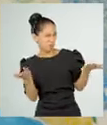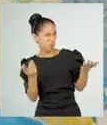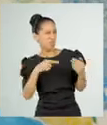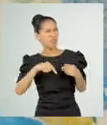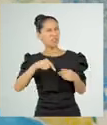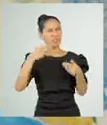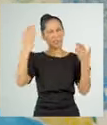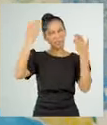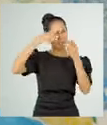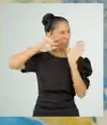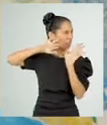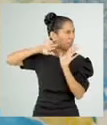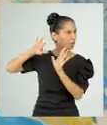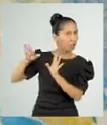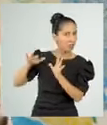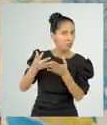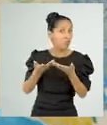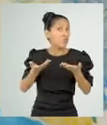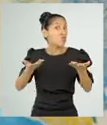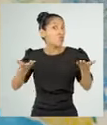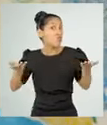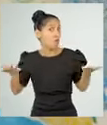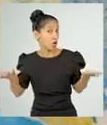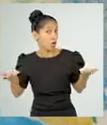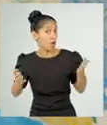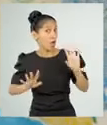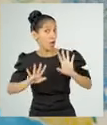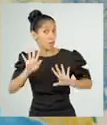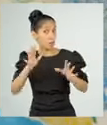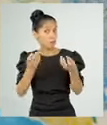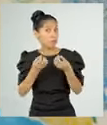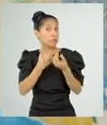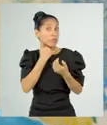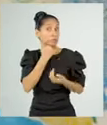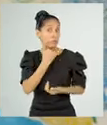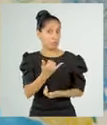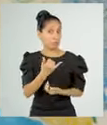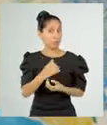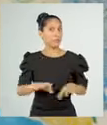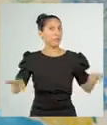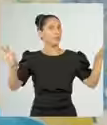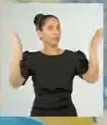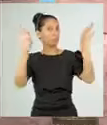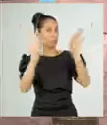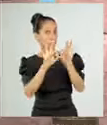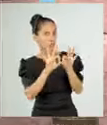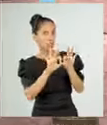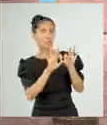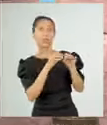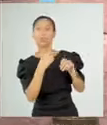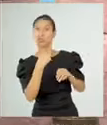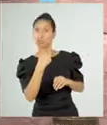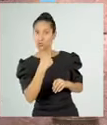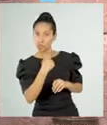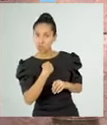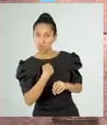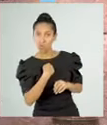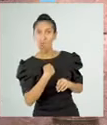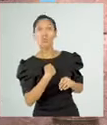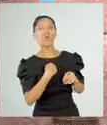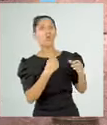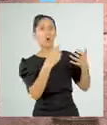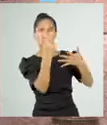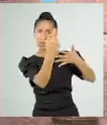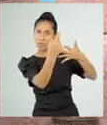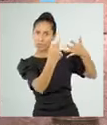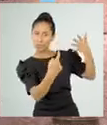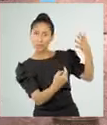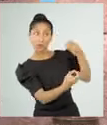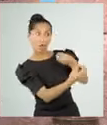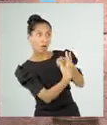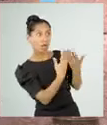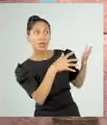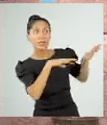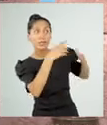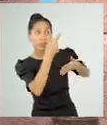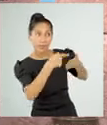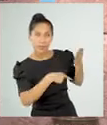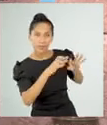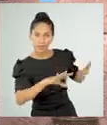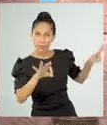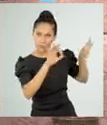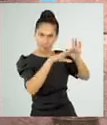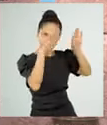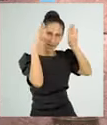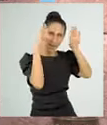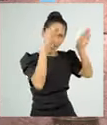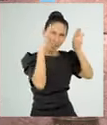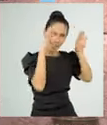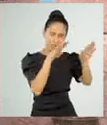muy importante e incluso podría salvar nuestras vidas, que son las instrucciones. Aunque no le demos mucha importancia a este tipo de textos,